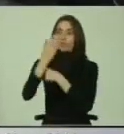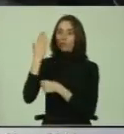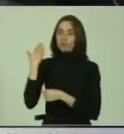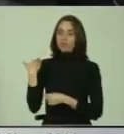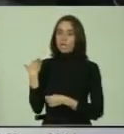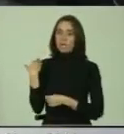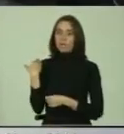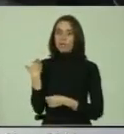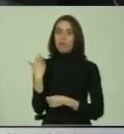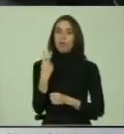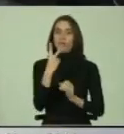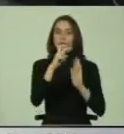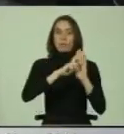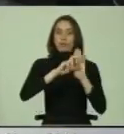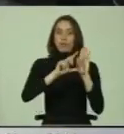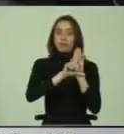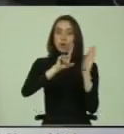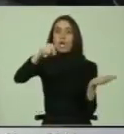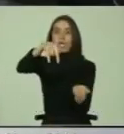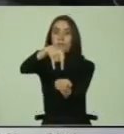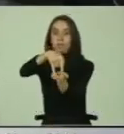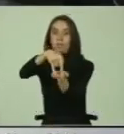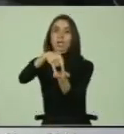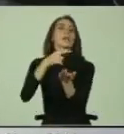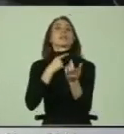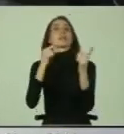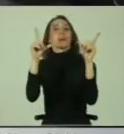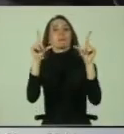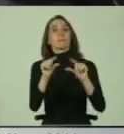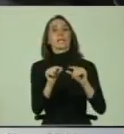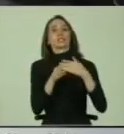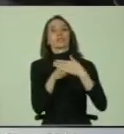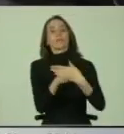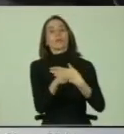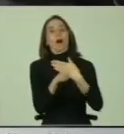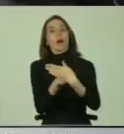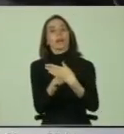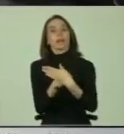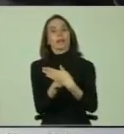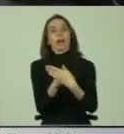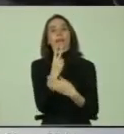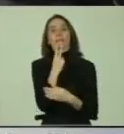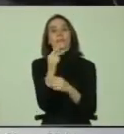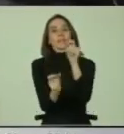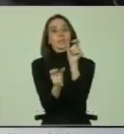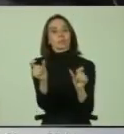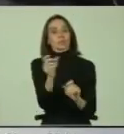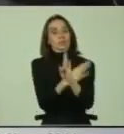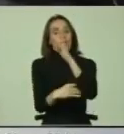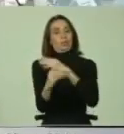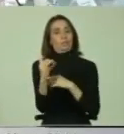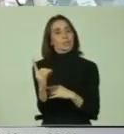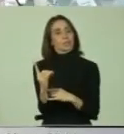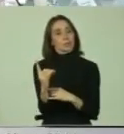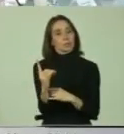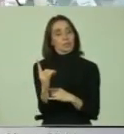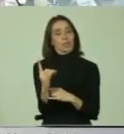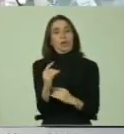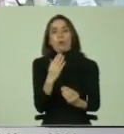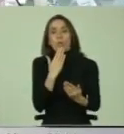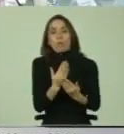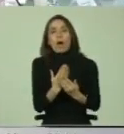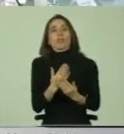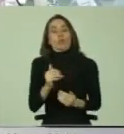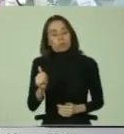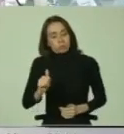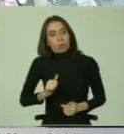presentaron dos iniciativas legales que buscan reducir las barreras que actualmente experimentan las personas con discapacidad en el ejercicio